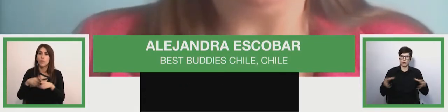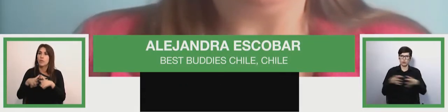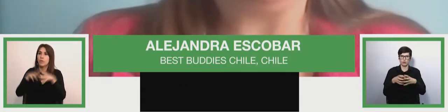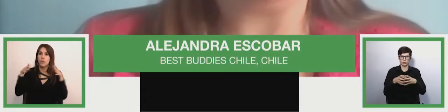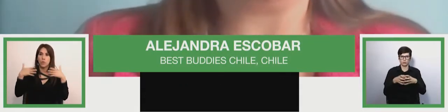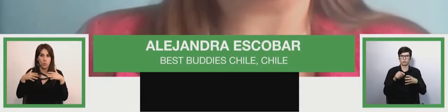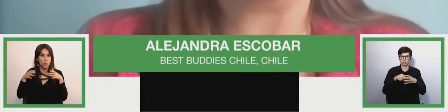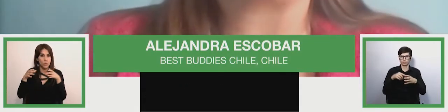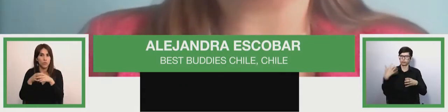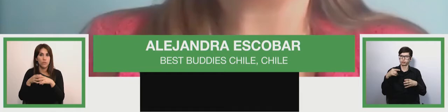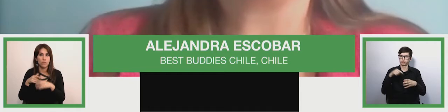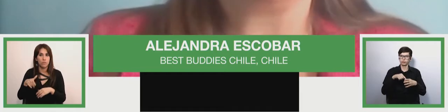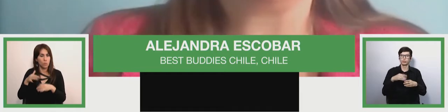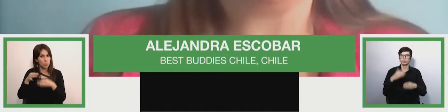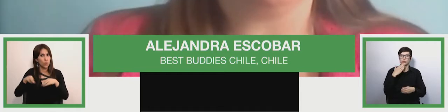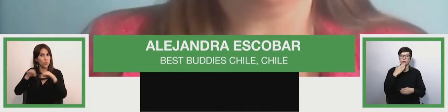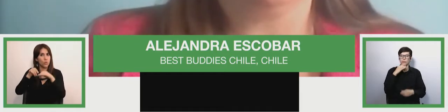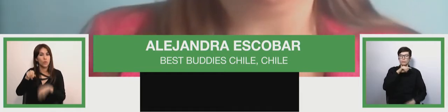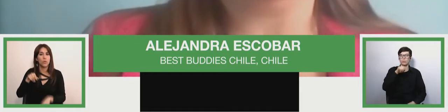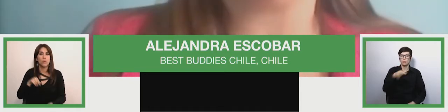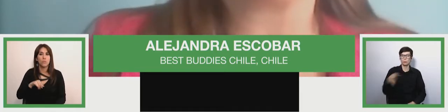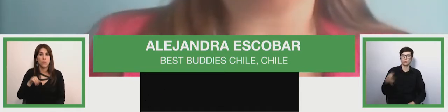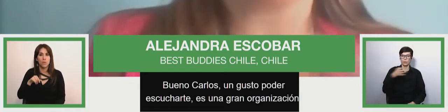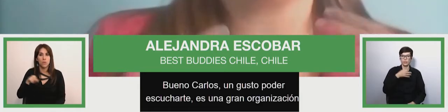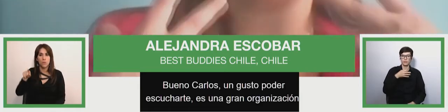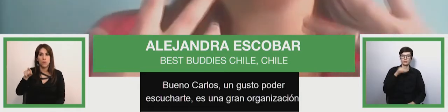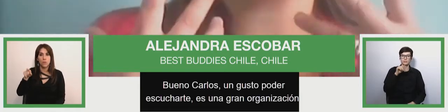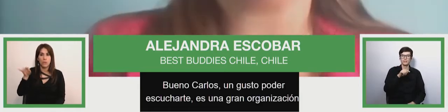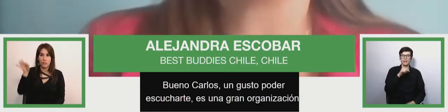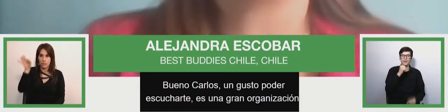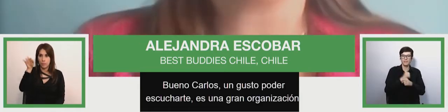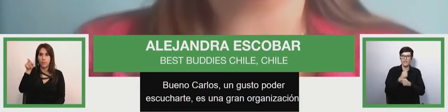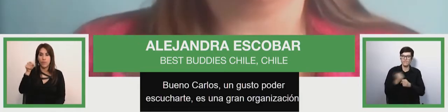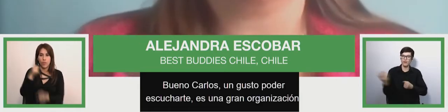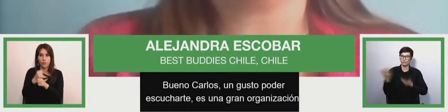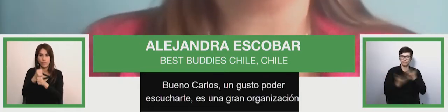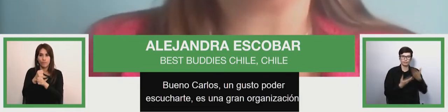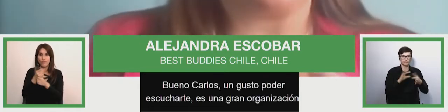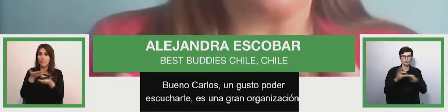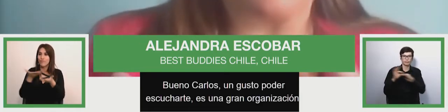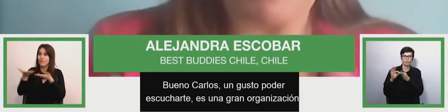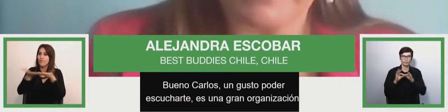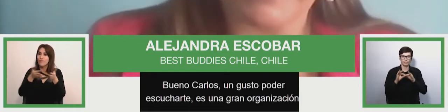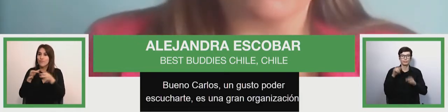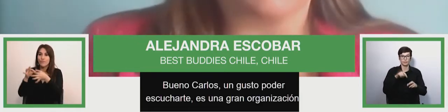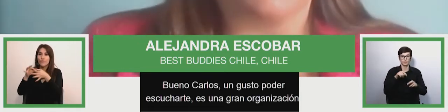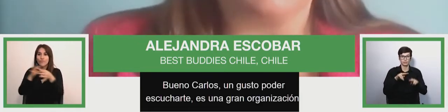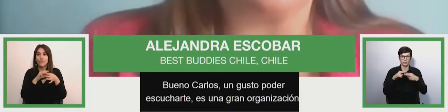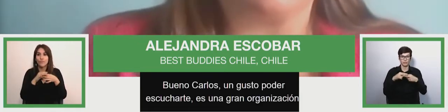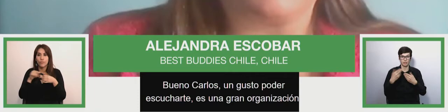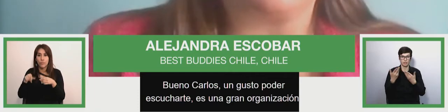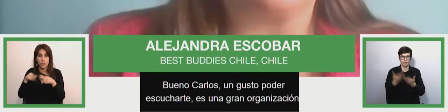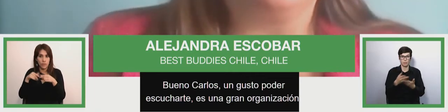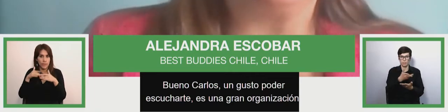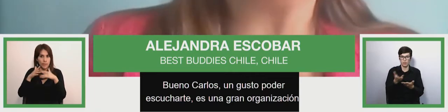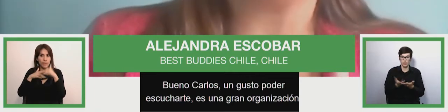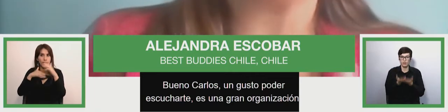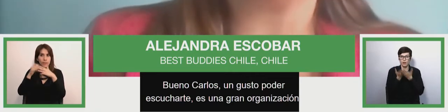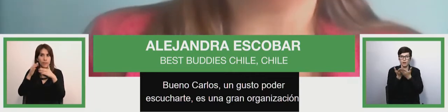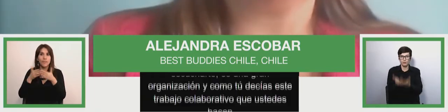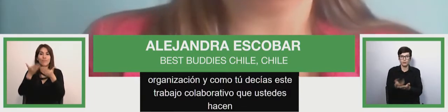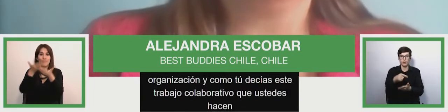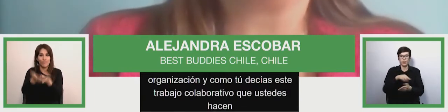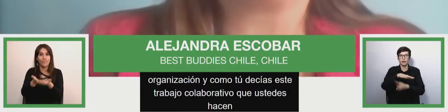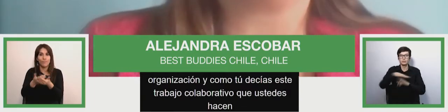y como tú lo decías este trabajo colaborativo que ustedes hacen estas herramientas que ustedes entregan en